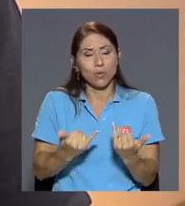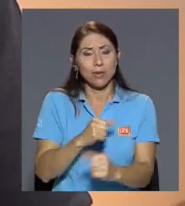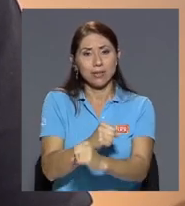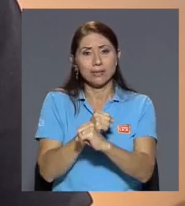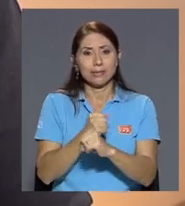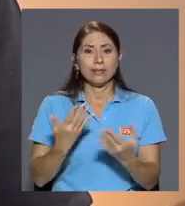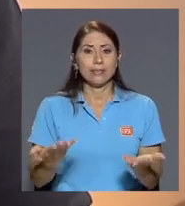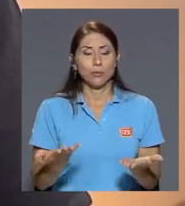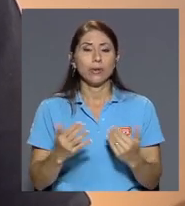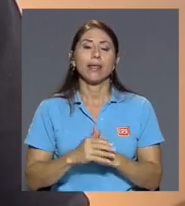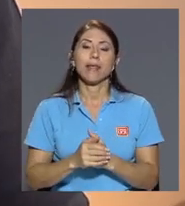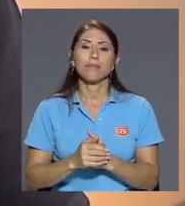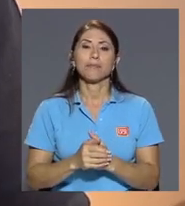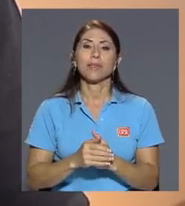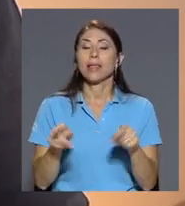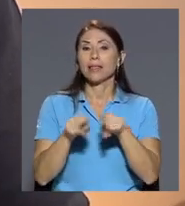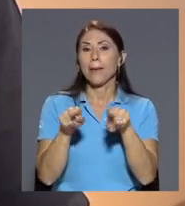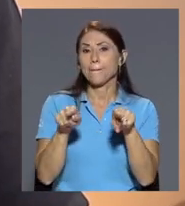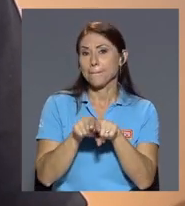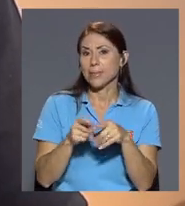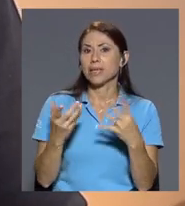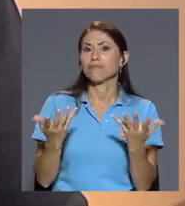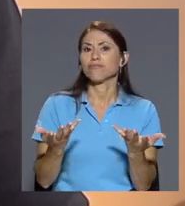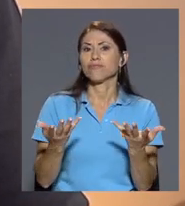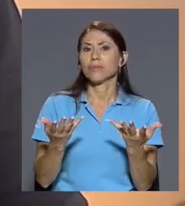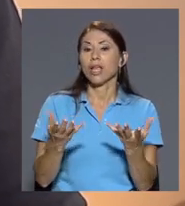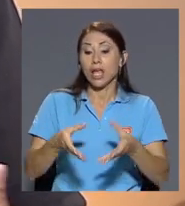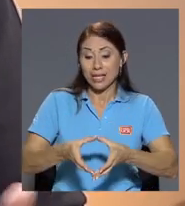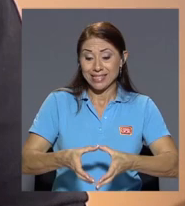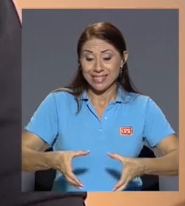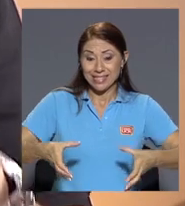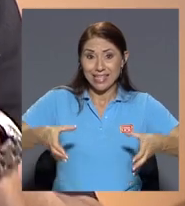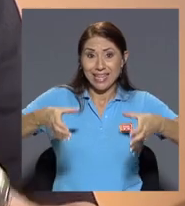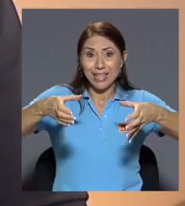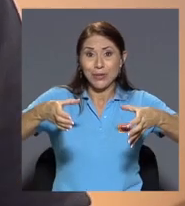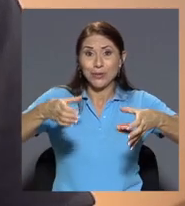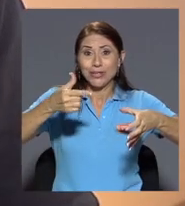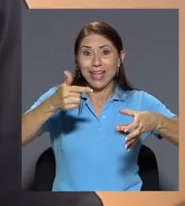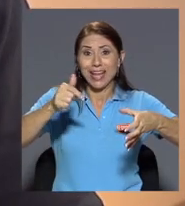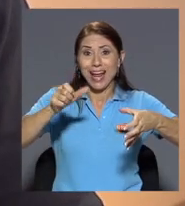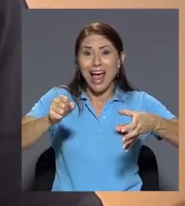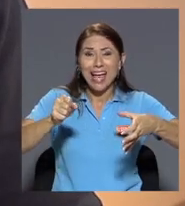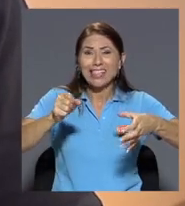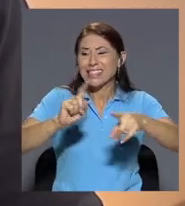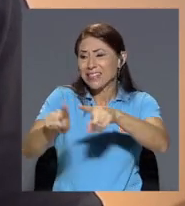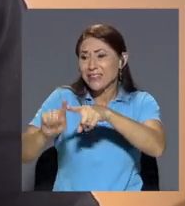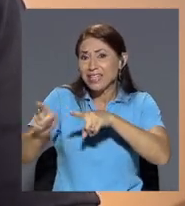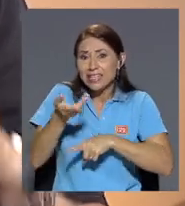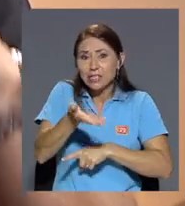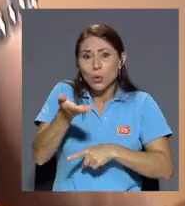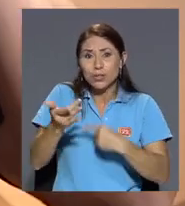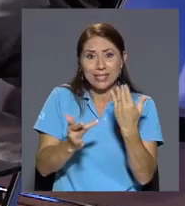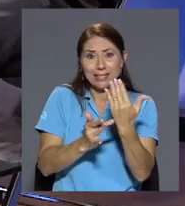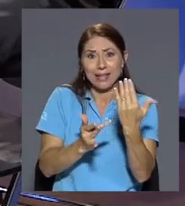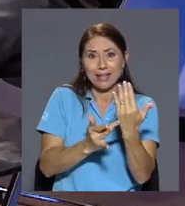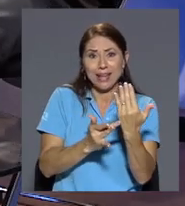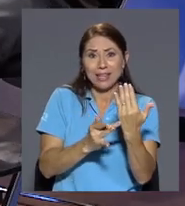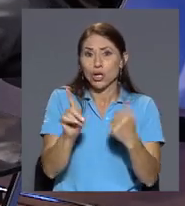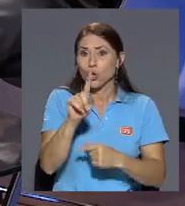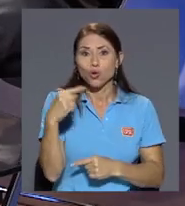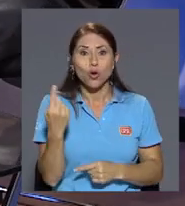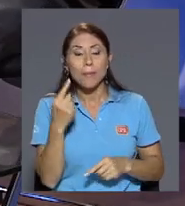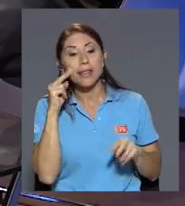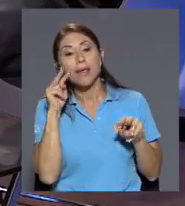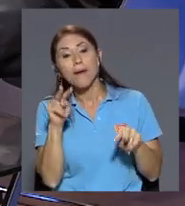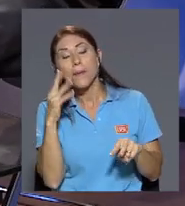eléctrico todo el tema de los cilindros de gas hay un montón de aspectos técnicos que van más allá de la mera parte estética